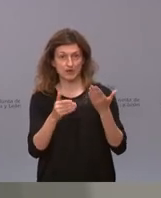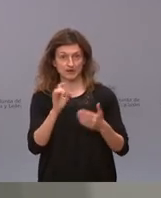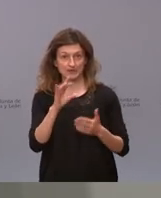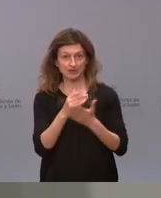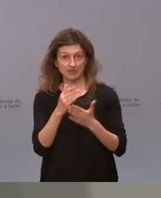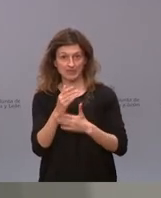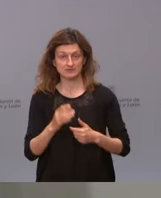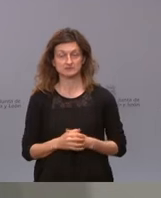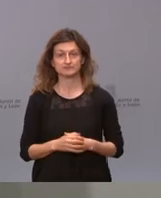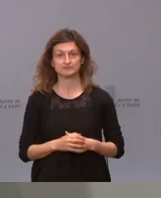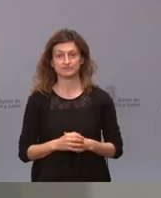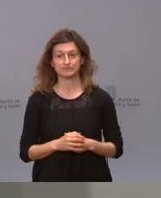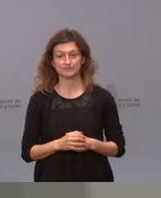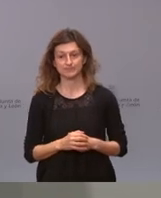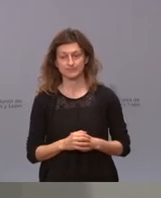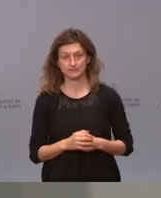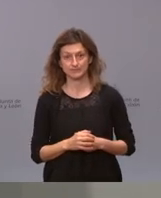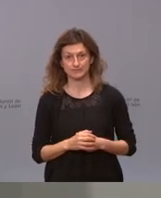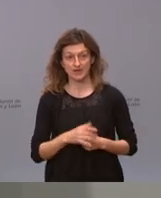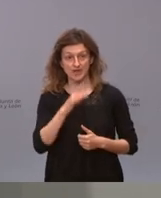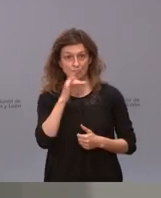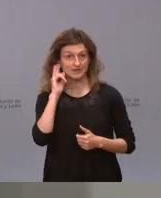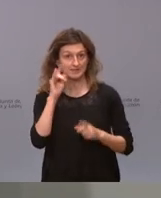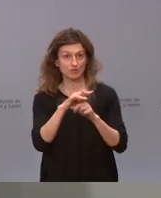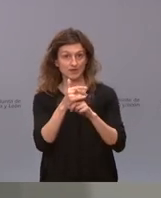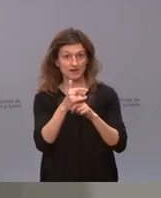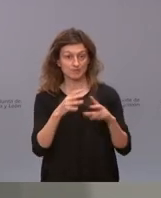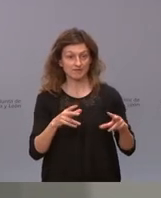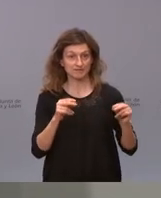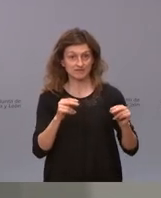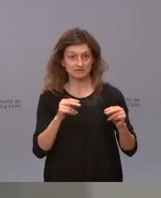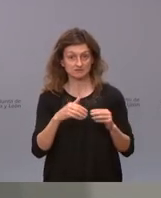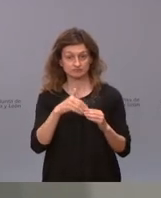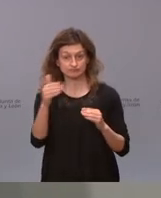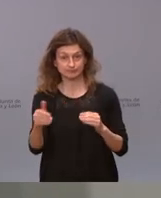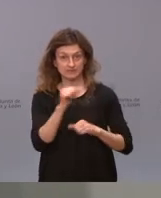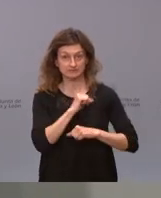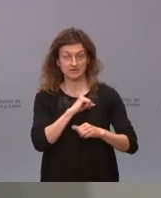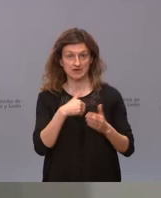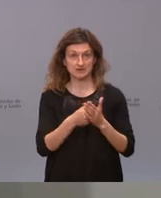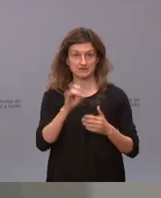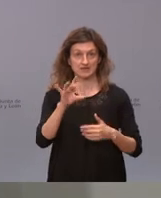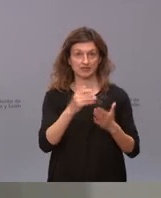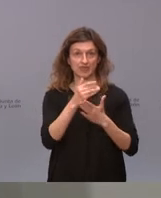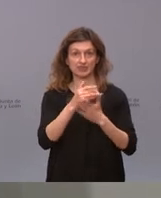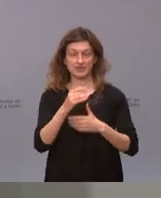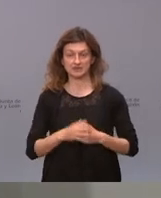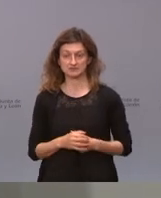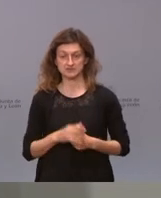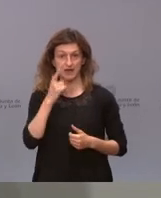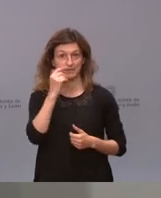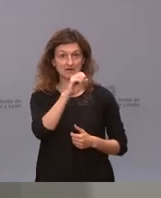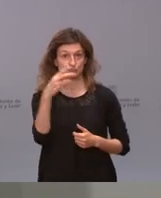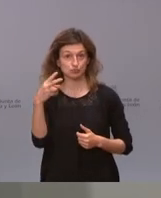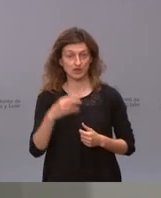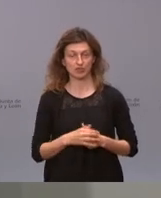que es el decaimiento del estado de alarma con todas sus medidas vamos a tener que esperar 15 días para ver el resultado y no